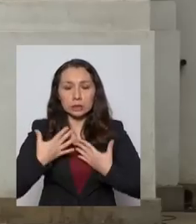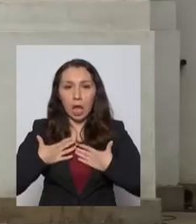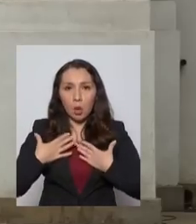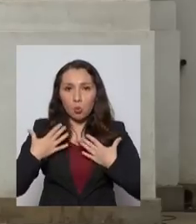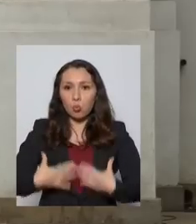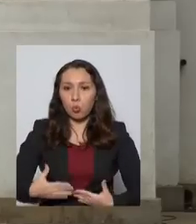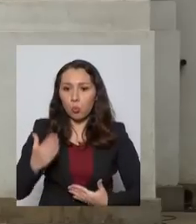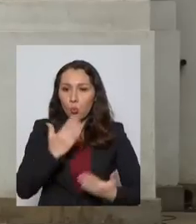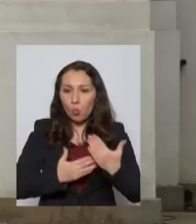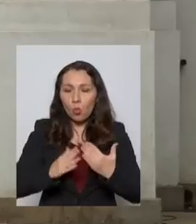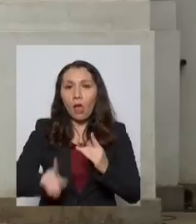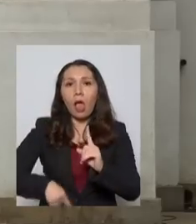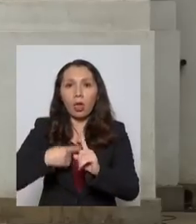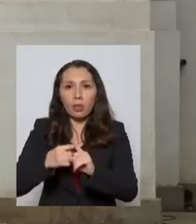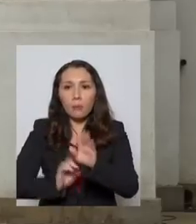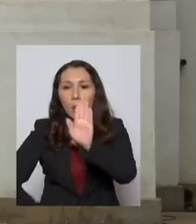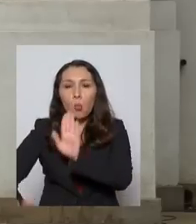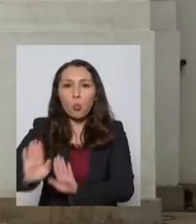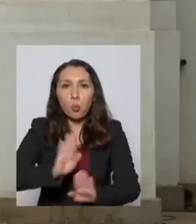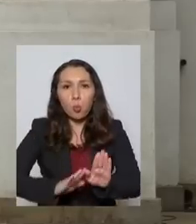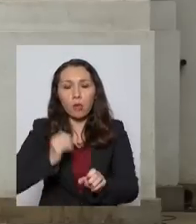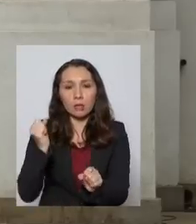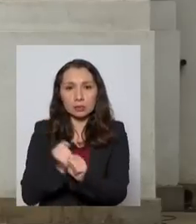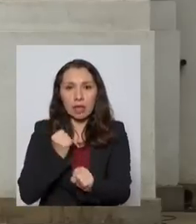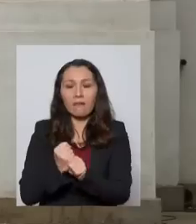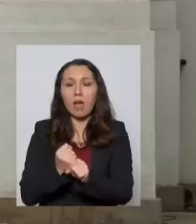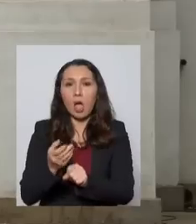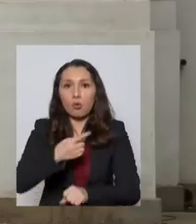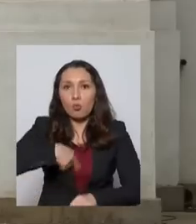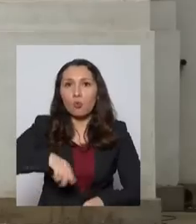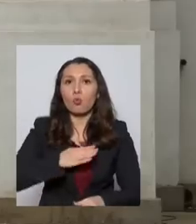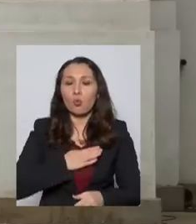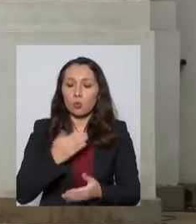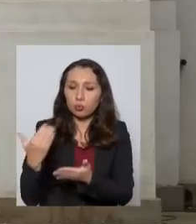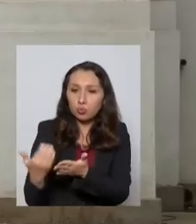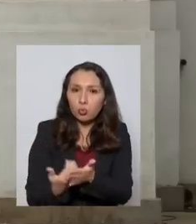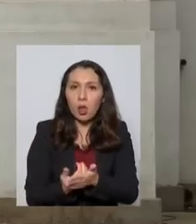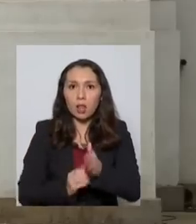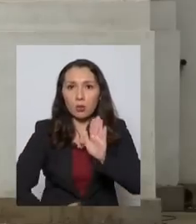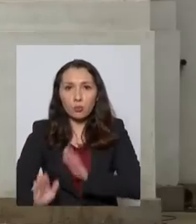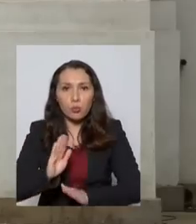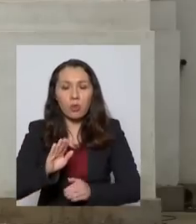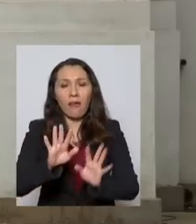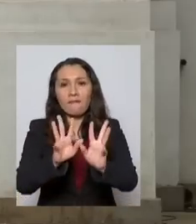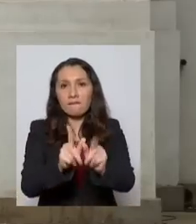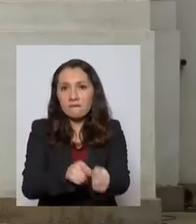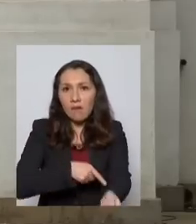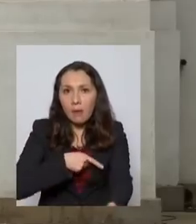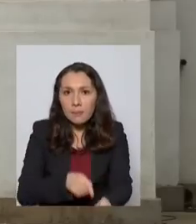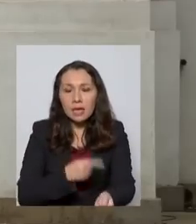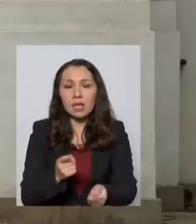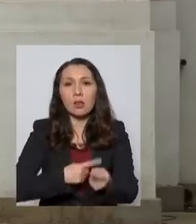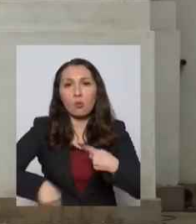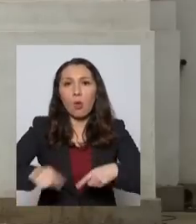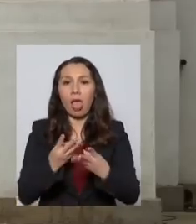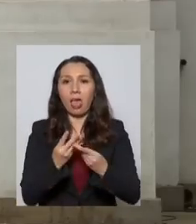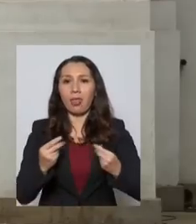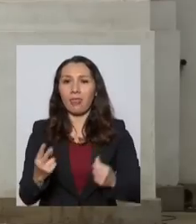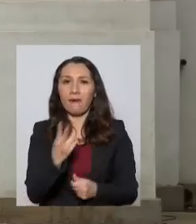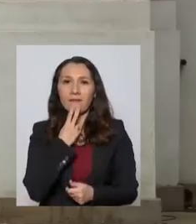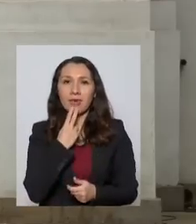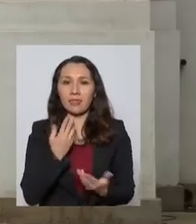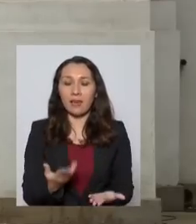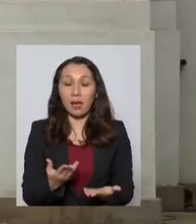con la protección de nuestros trabajos, nuestros ingresos, nuestras familias y nuestra calidad de vida.